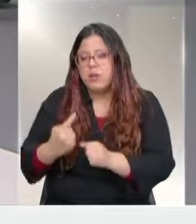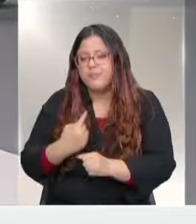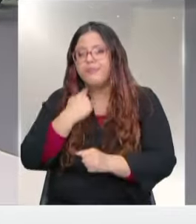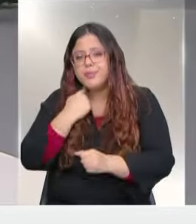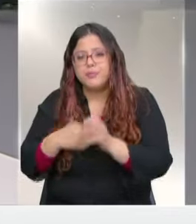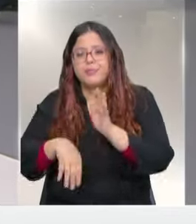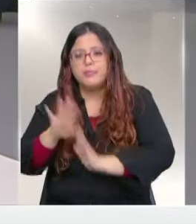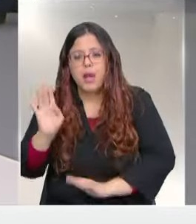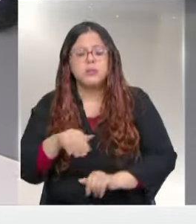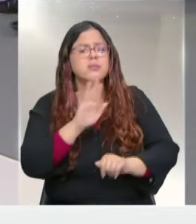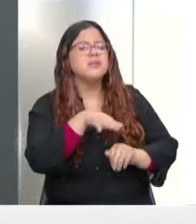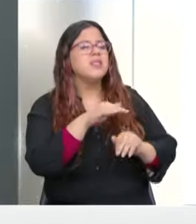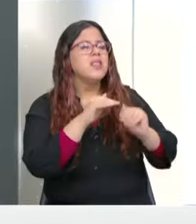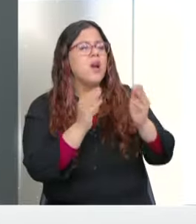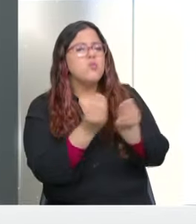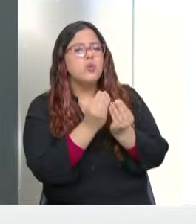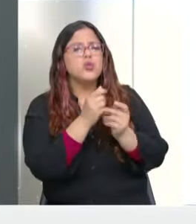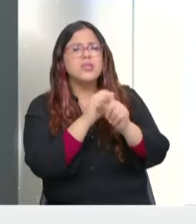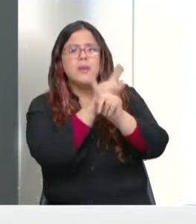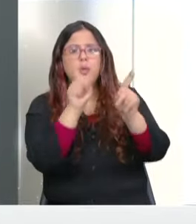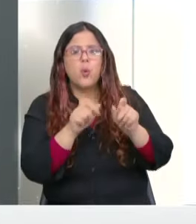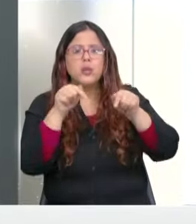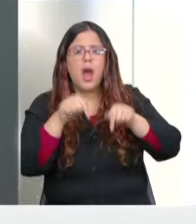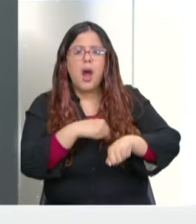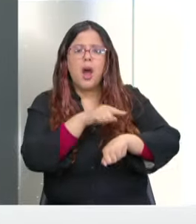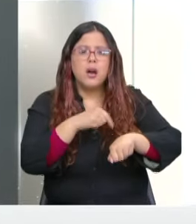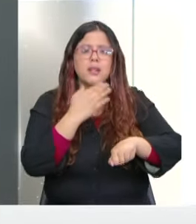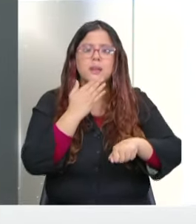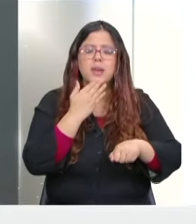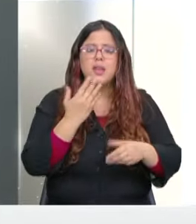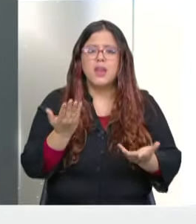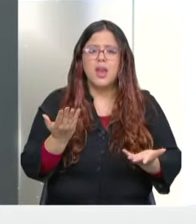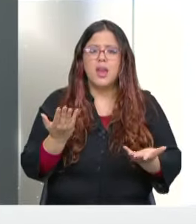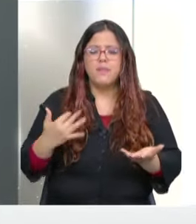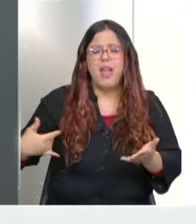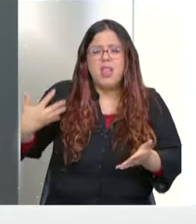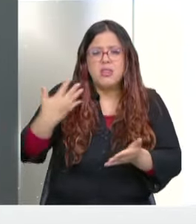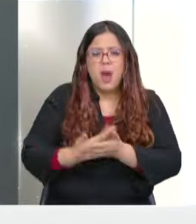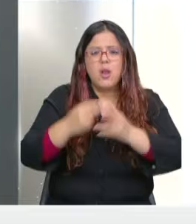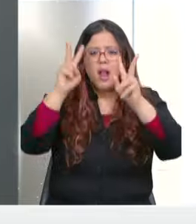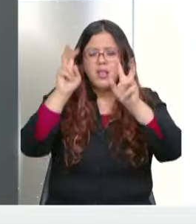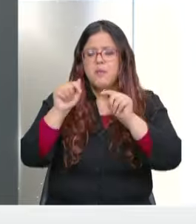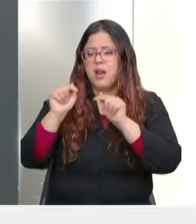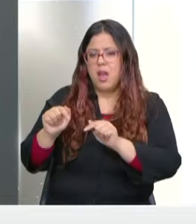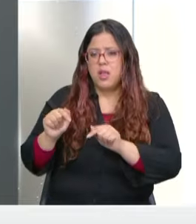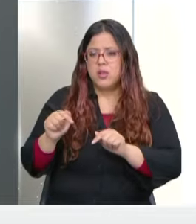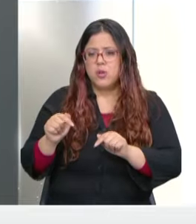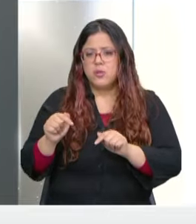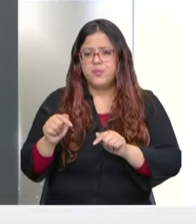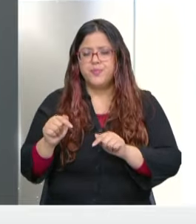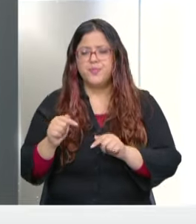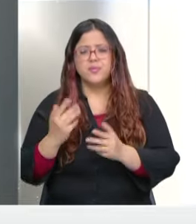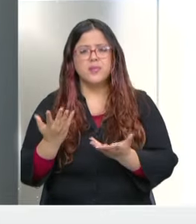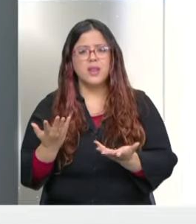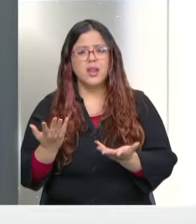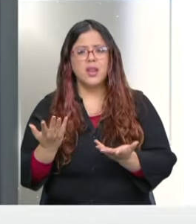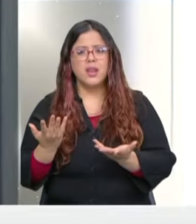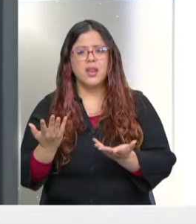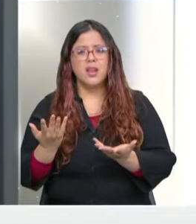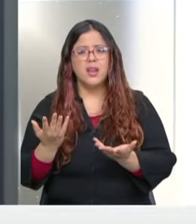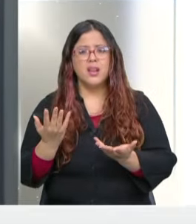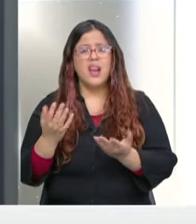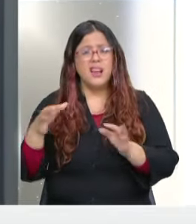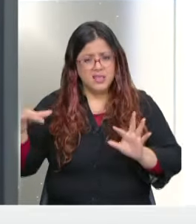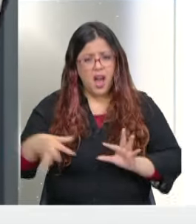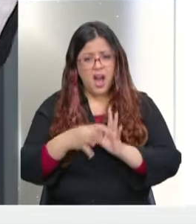Muchos se preguntan por estas horas y probablemente en los últimos días que hemos estado hablando del tema, Alejandro, ¿cuánto tiene que ver el cambio